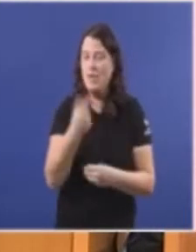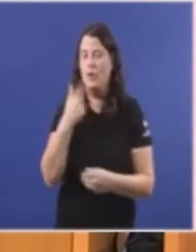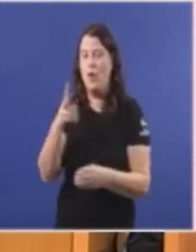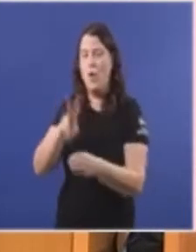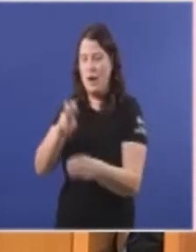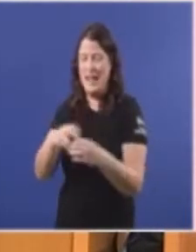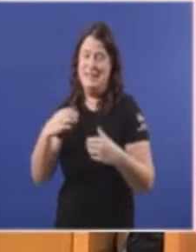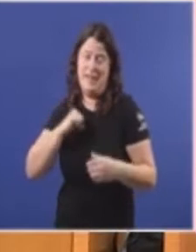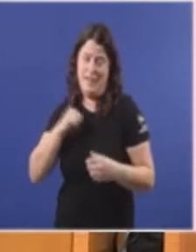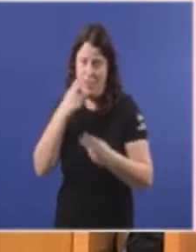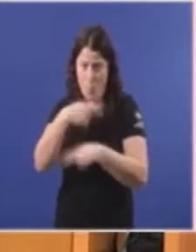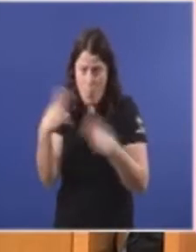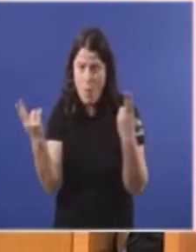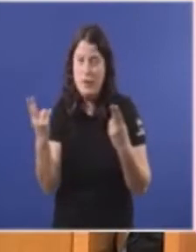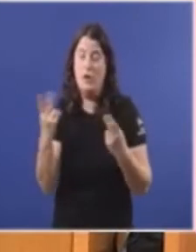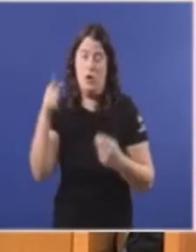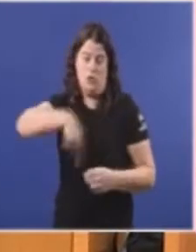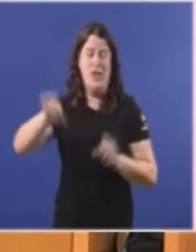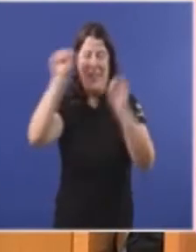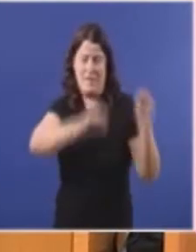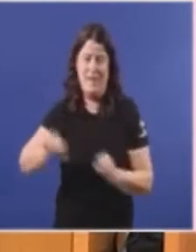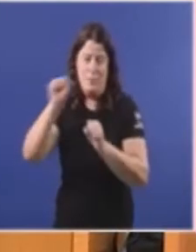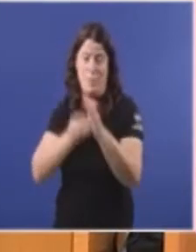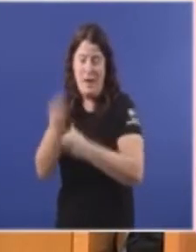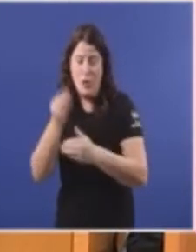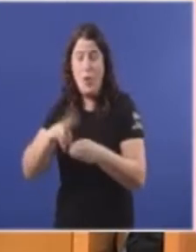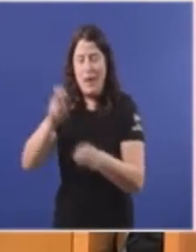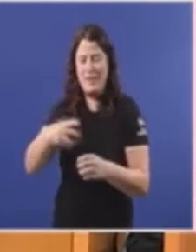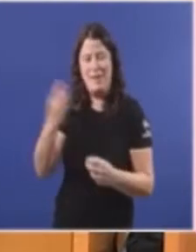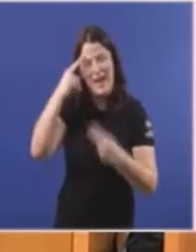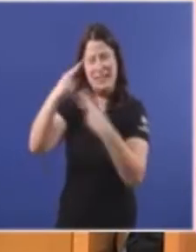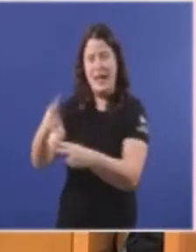Por instrucción de responsables Da